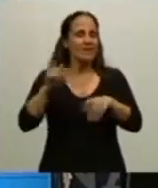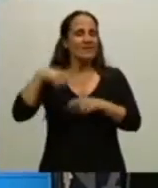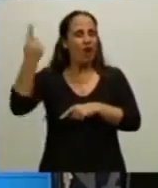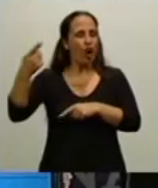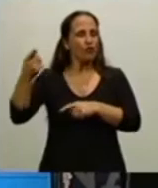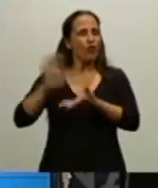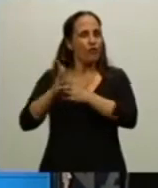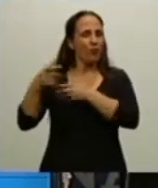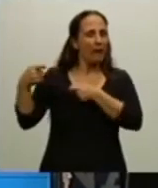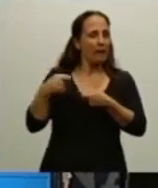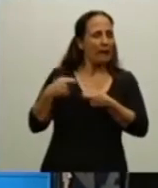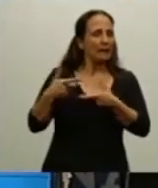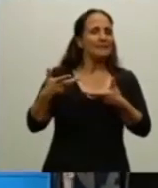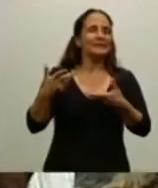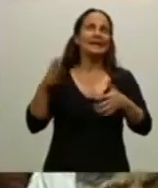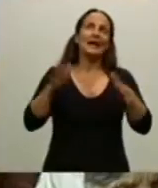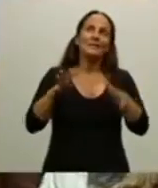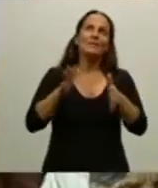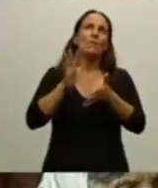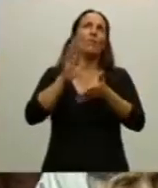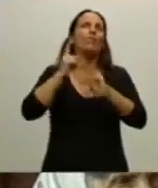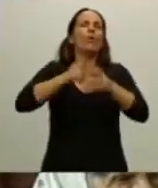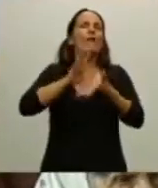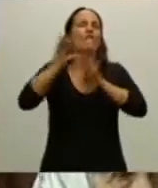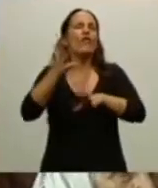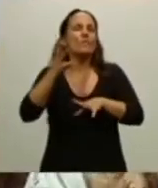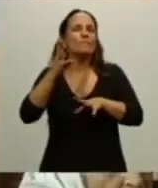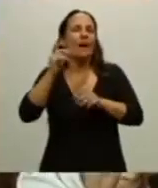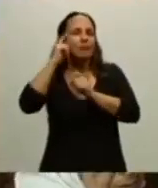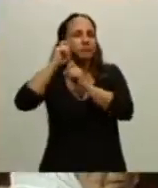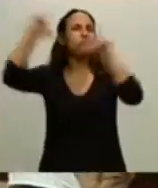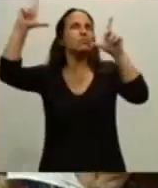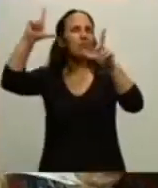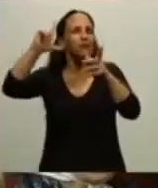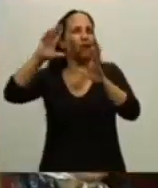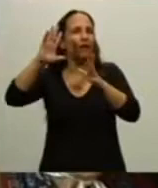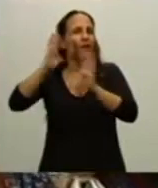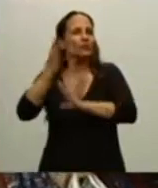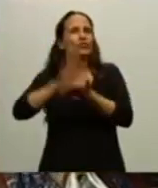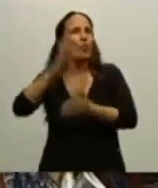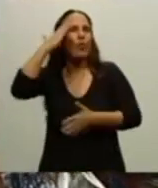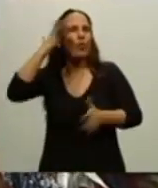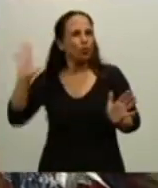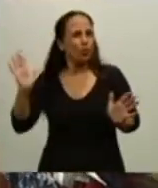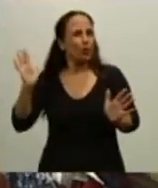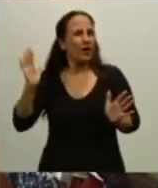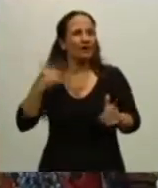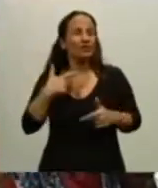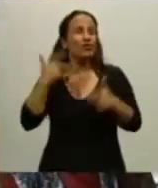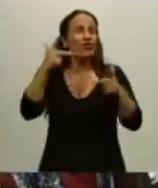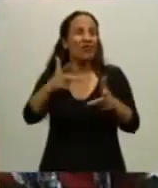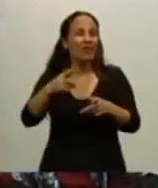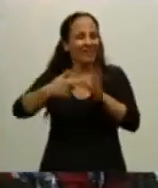un modelo de visión cultural, sigo afirmando que la peor